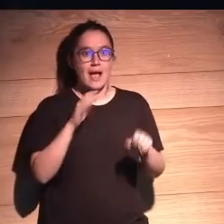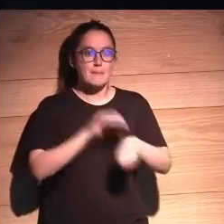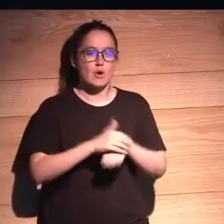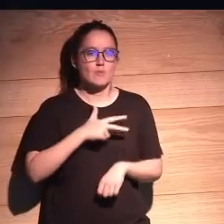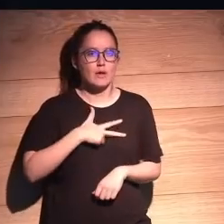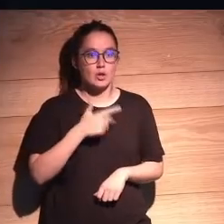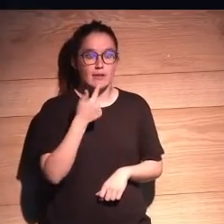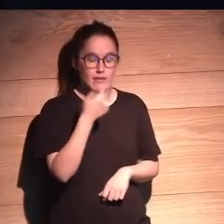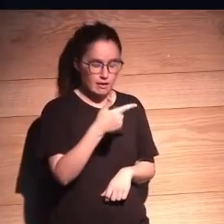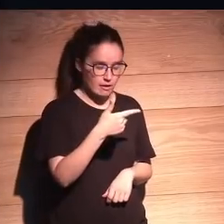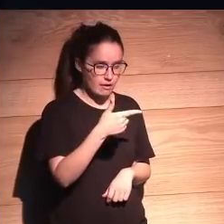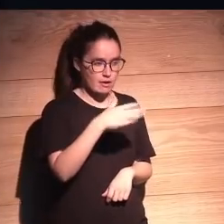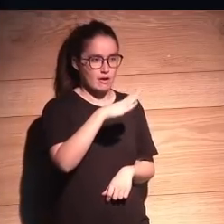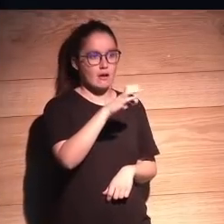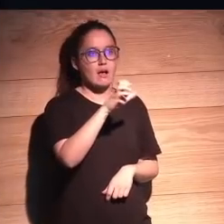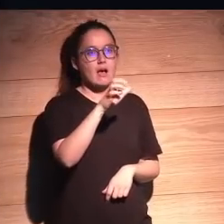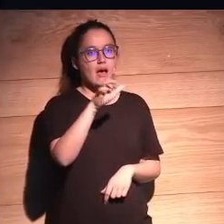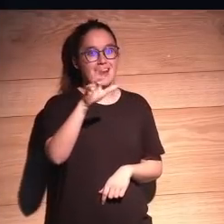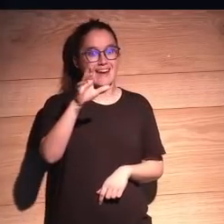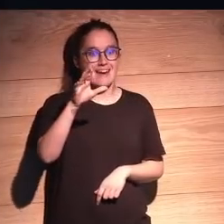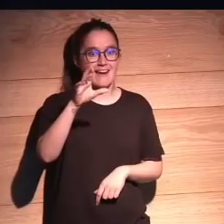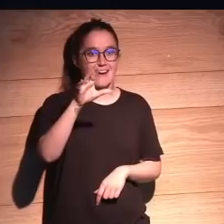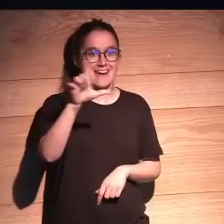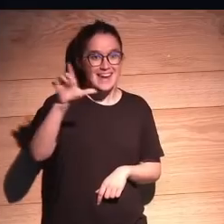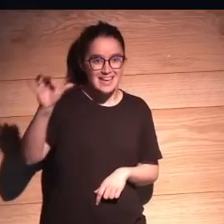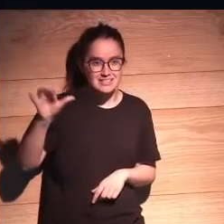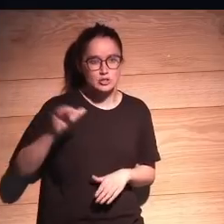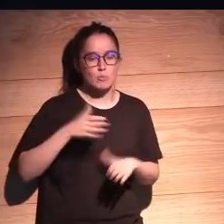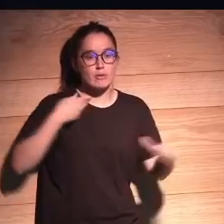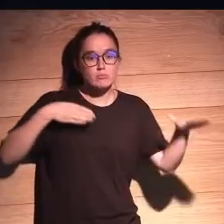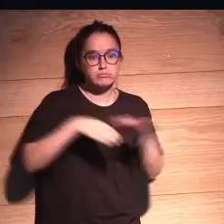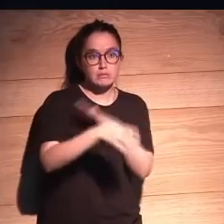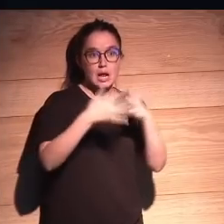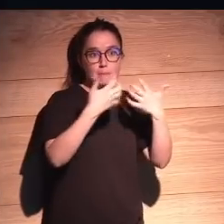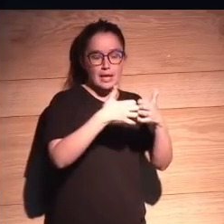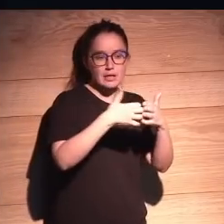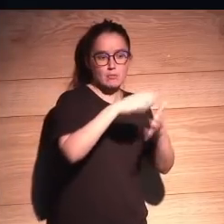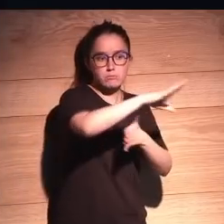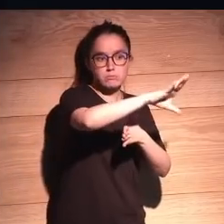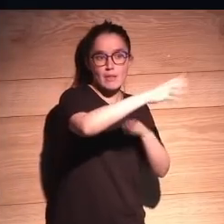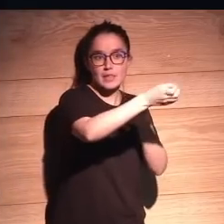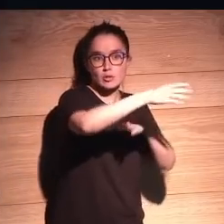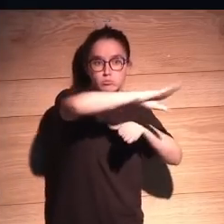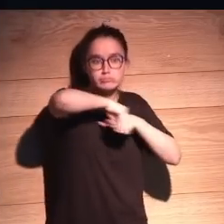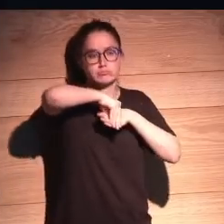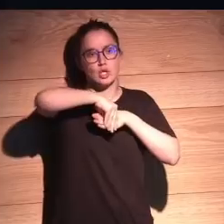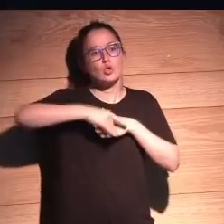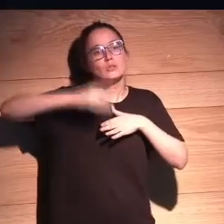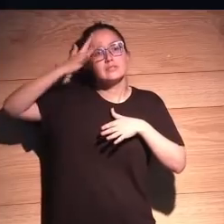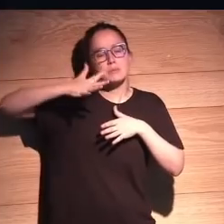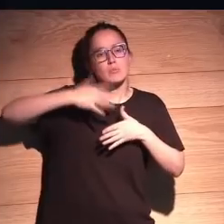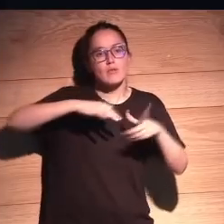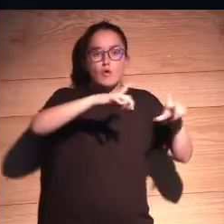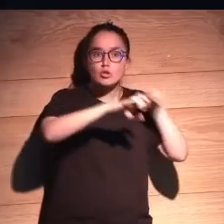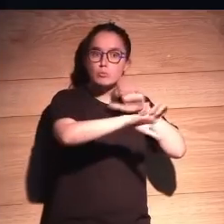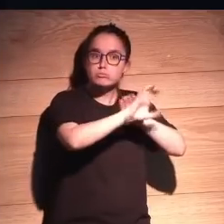y digo carlas es increíble puedo acceder a la máquina del otro y llevarme un dato digo ¿te imaginas? te podrás llevar